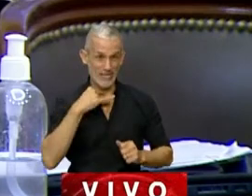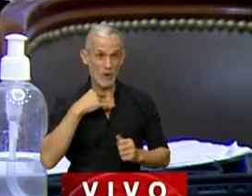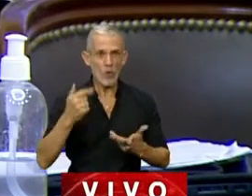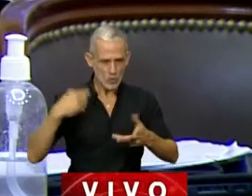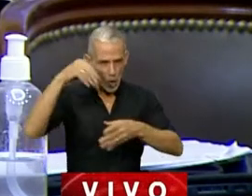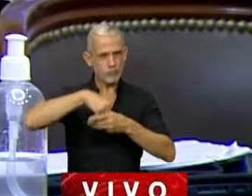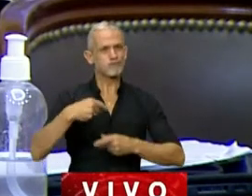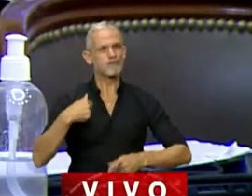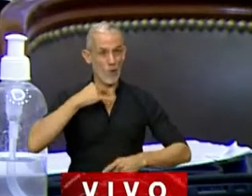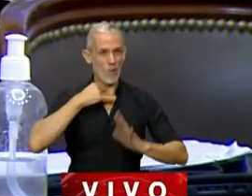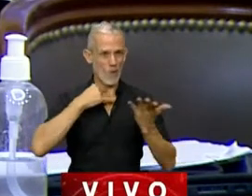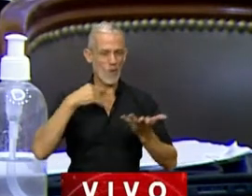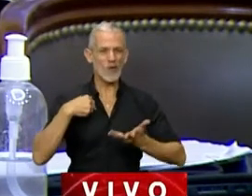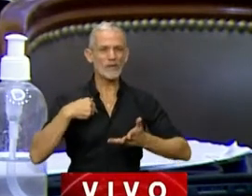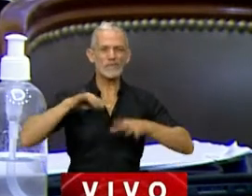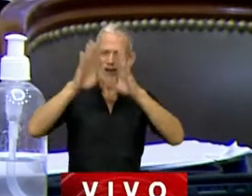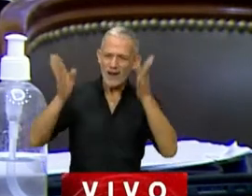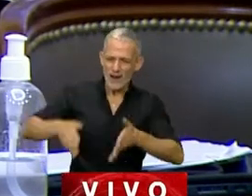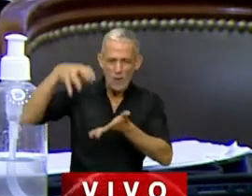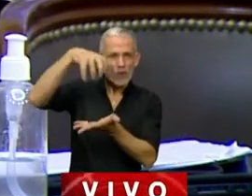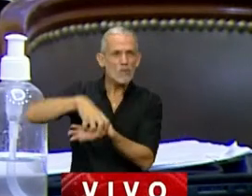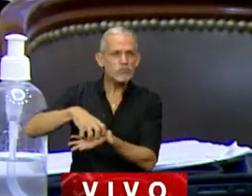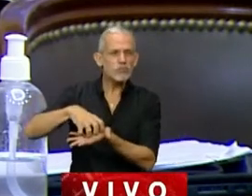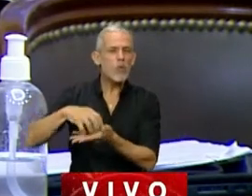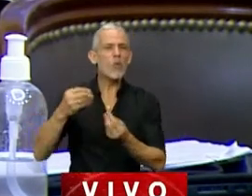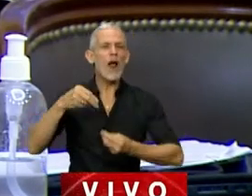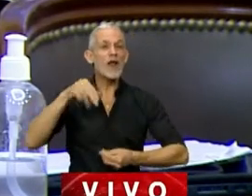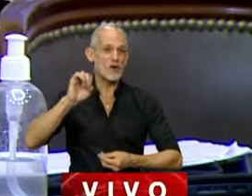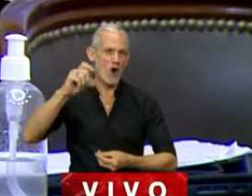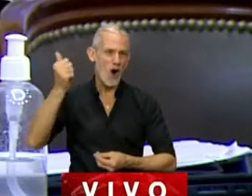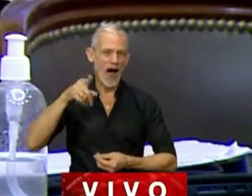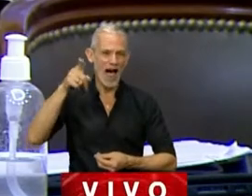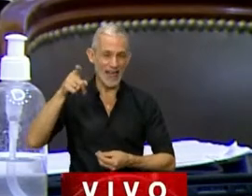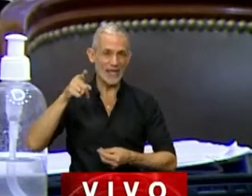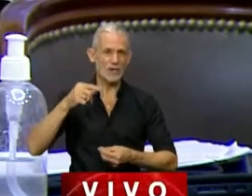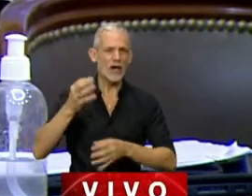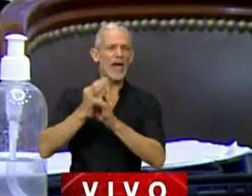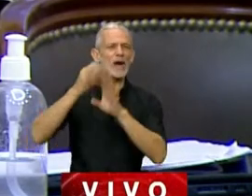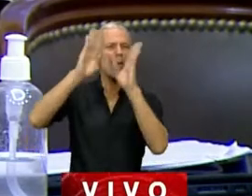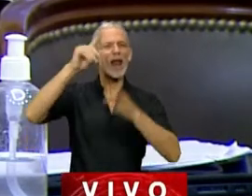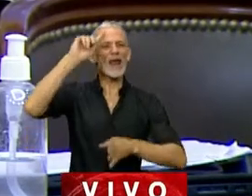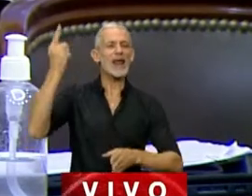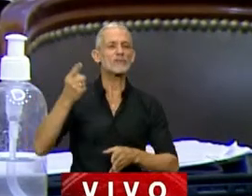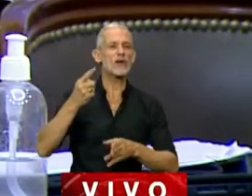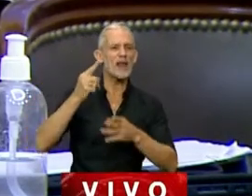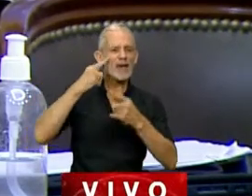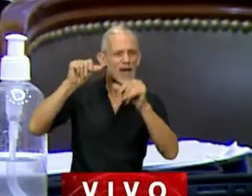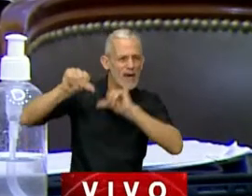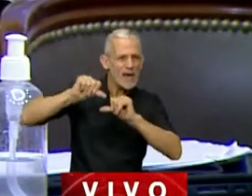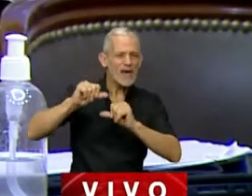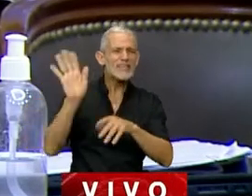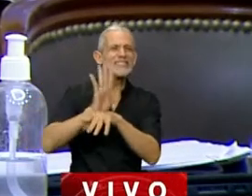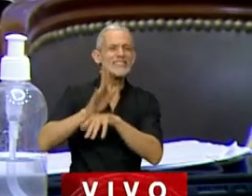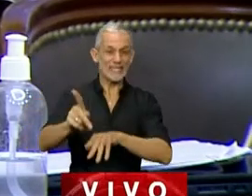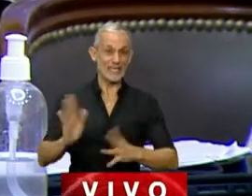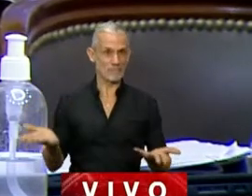a la que pertenezco, es el lugar físico de la sede NOA de la prestigiosa Escuela Nacional de Experimentación Cinematográfica.